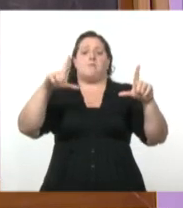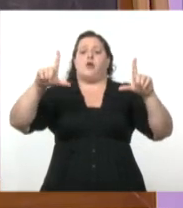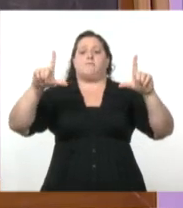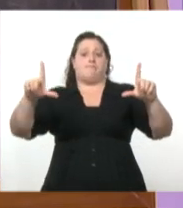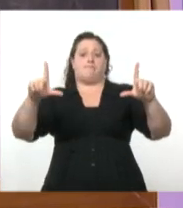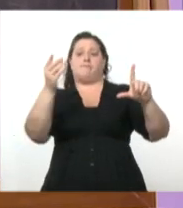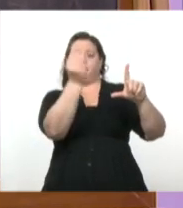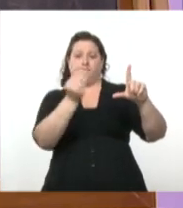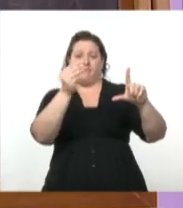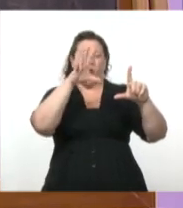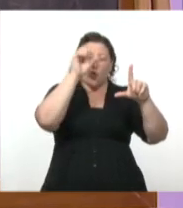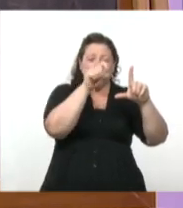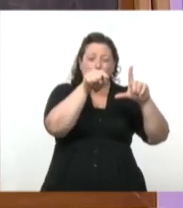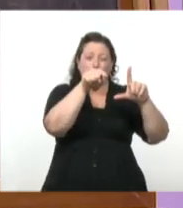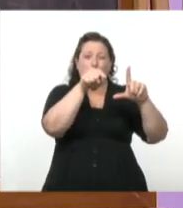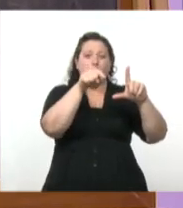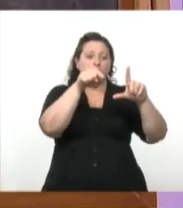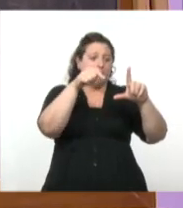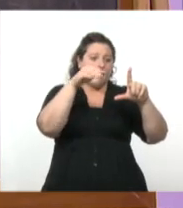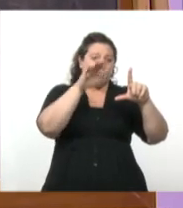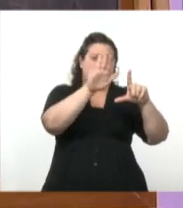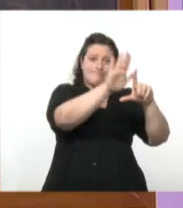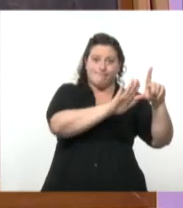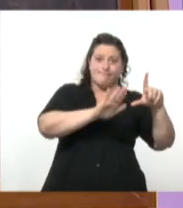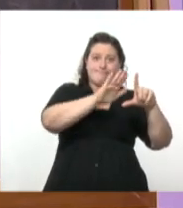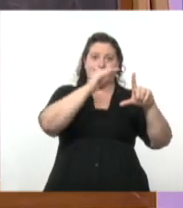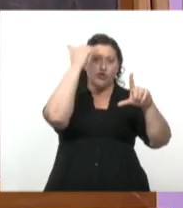Que la podemos hacer así. Vamos a tener por este lado...